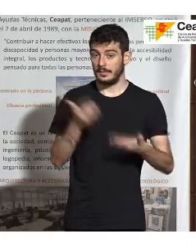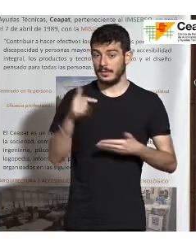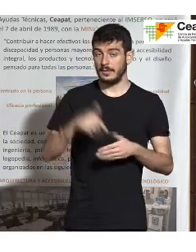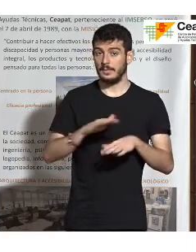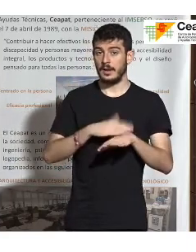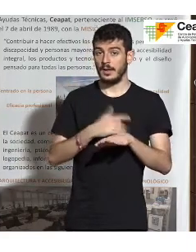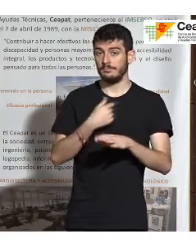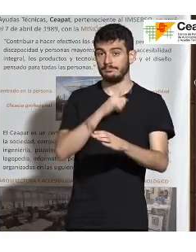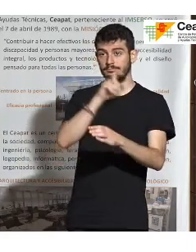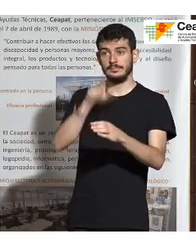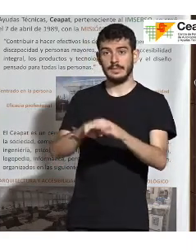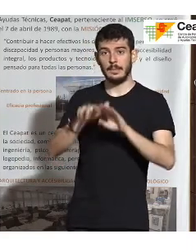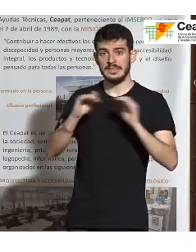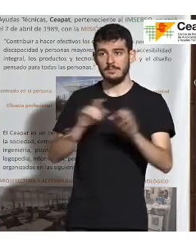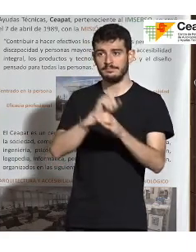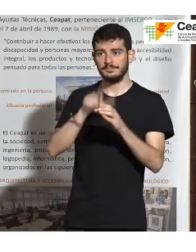en la mesa.